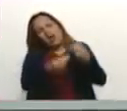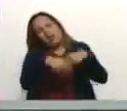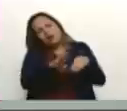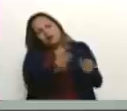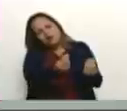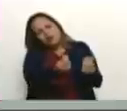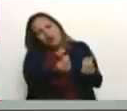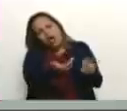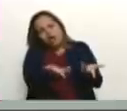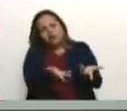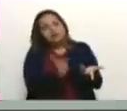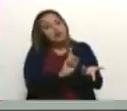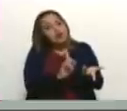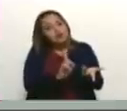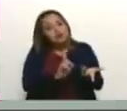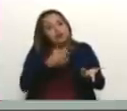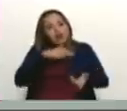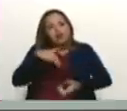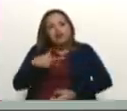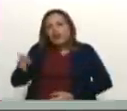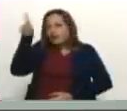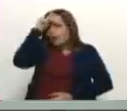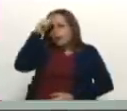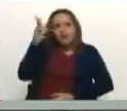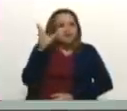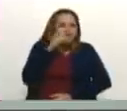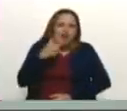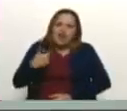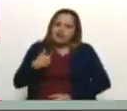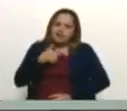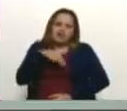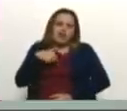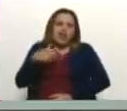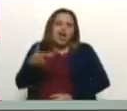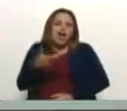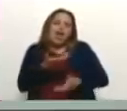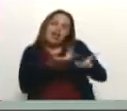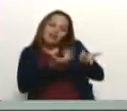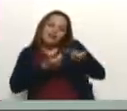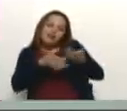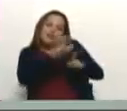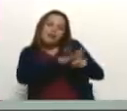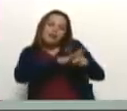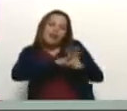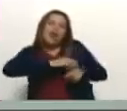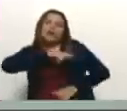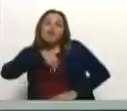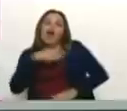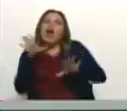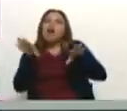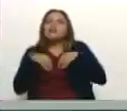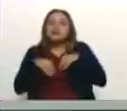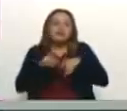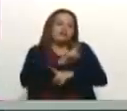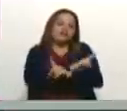pueden pretender que nosotros somos tan estúpidos que por caramelitos, ofertas de caramelitos,